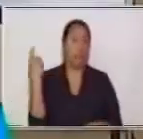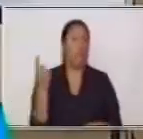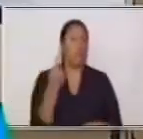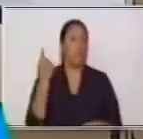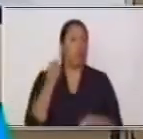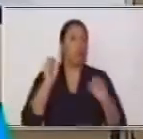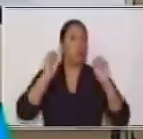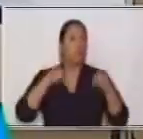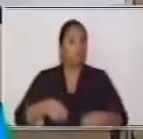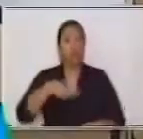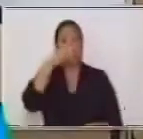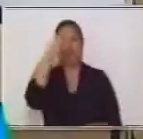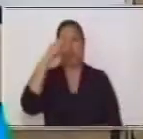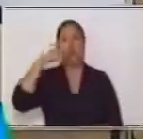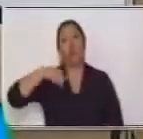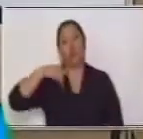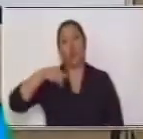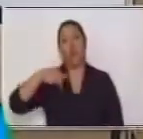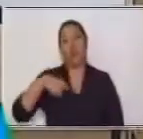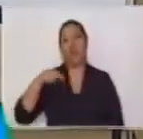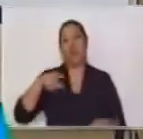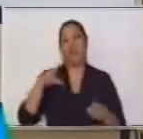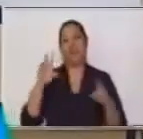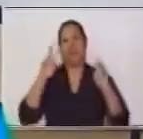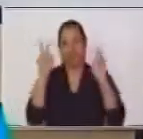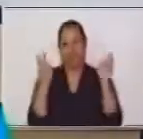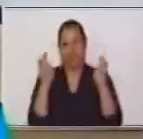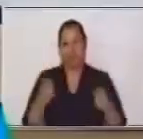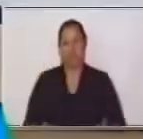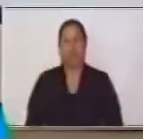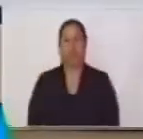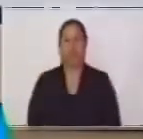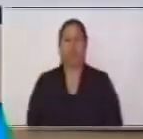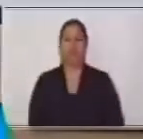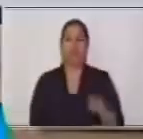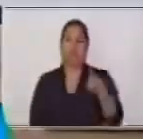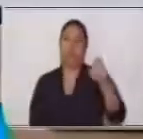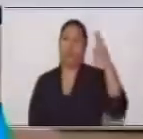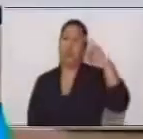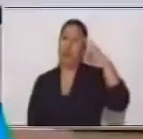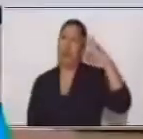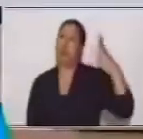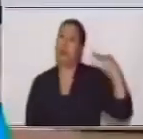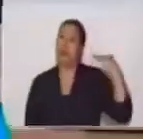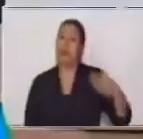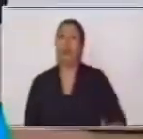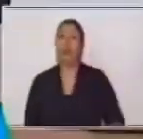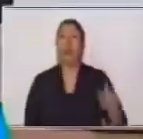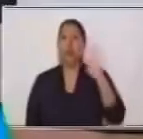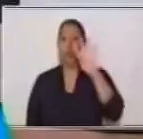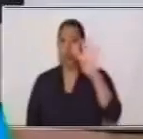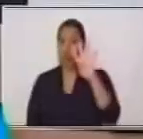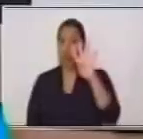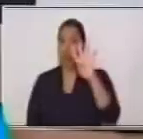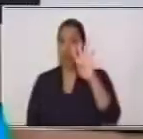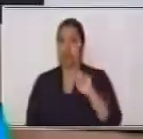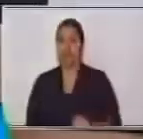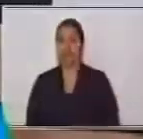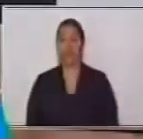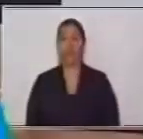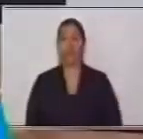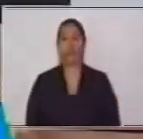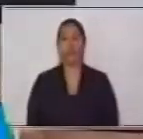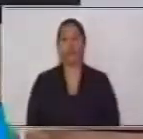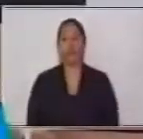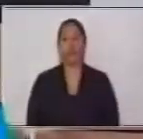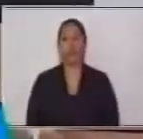trabajar el tema de la yuxtaposición. Vamos a recordar cuatro signos de puntuación. Uno